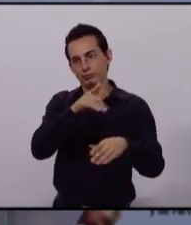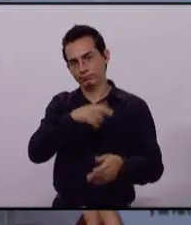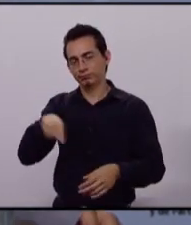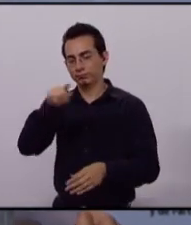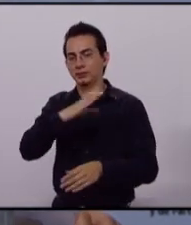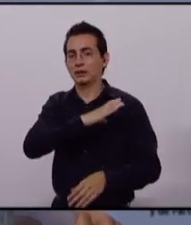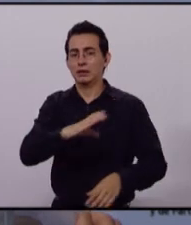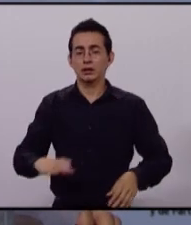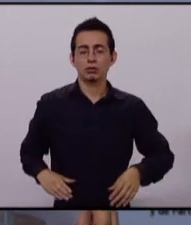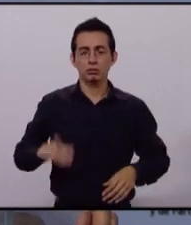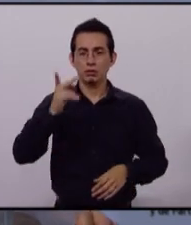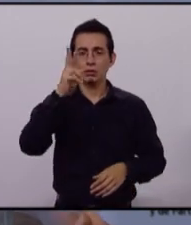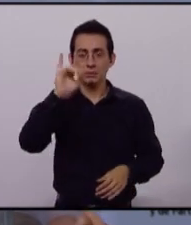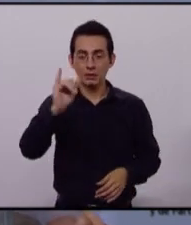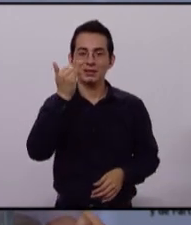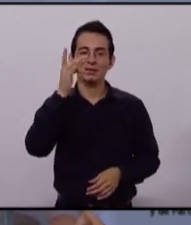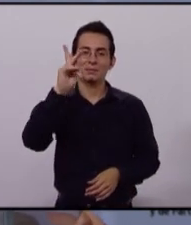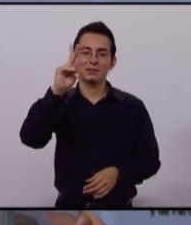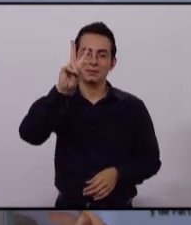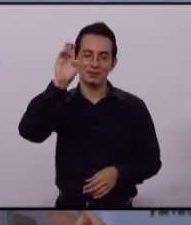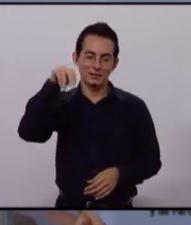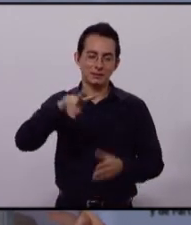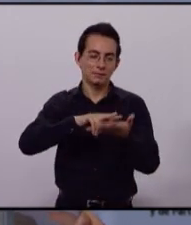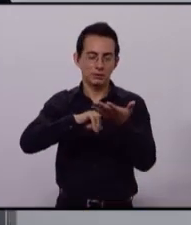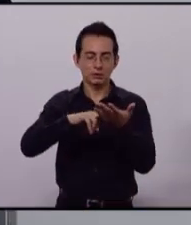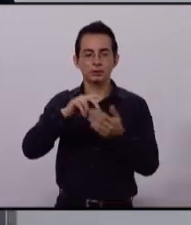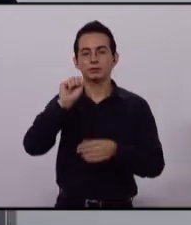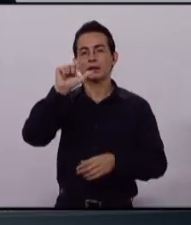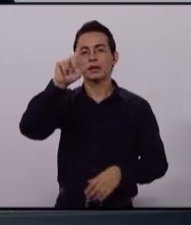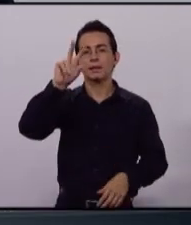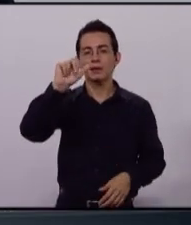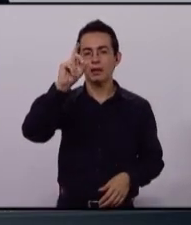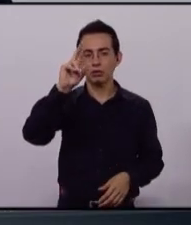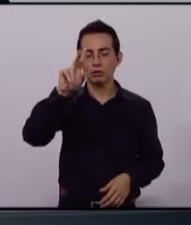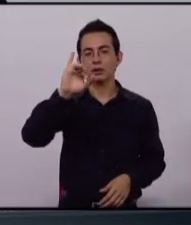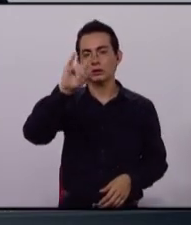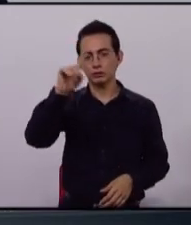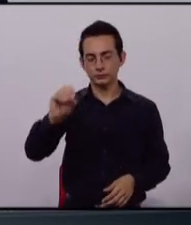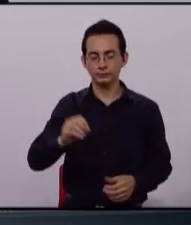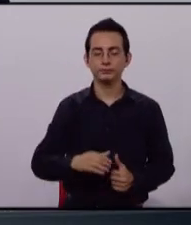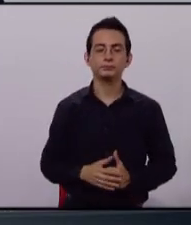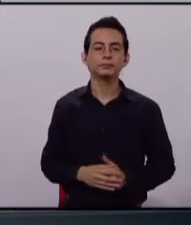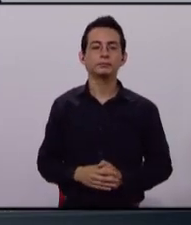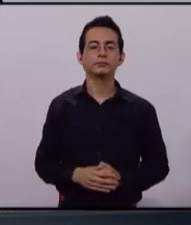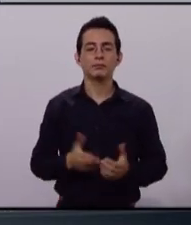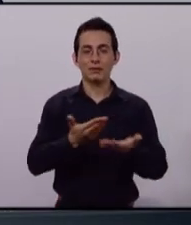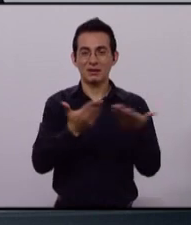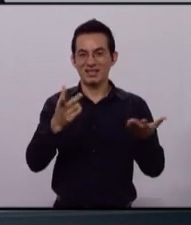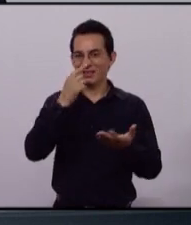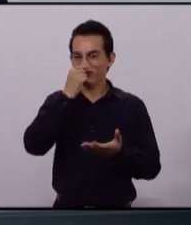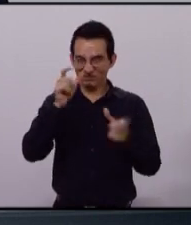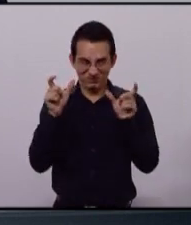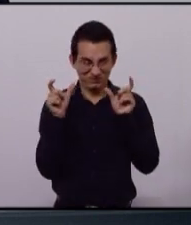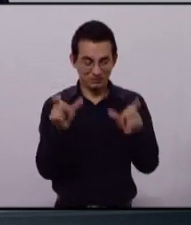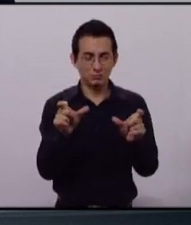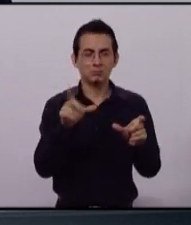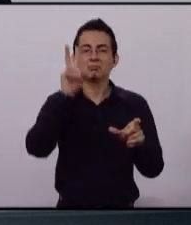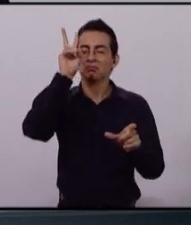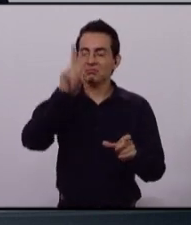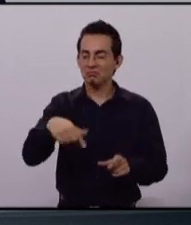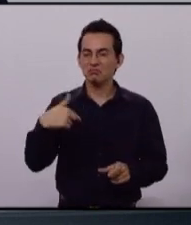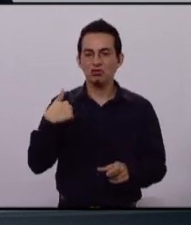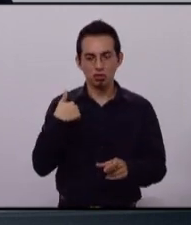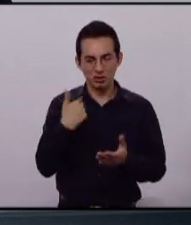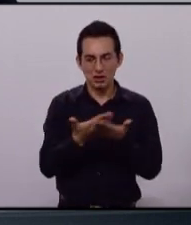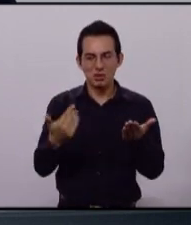Alianza PRI, Partido Verde Ecologista, Salvador Rizo. La seguridad pública es uno de nuestros principales